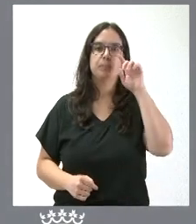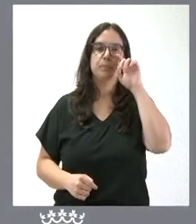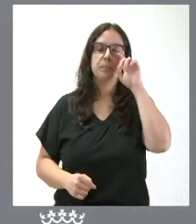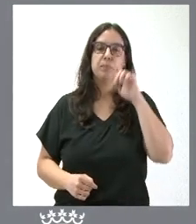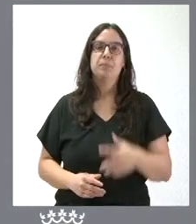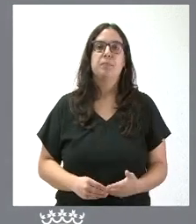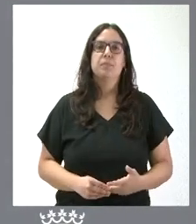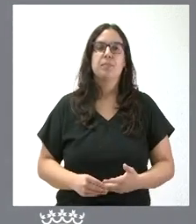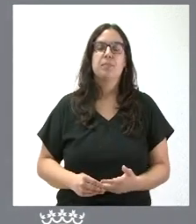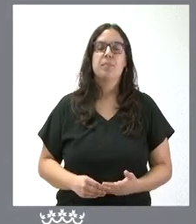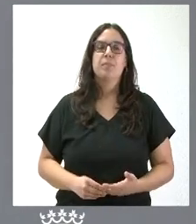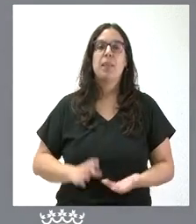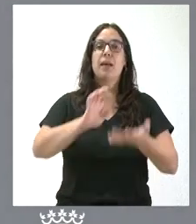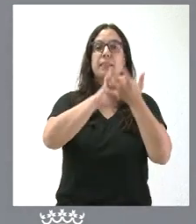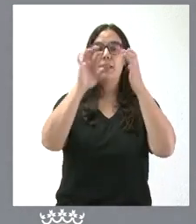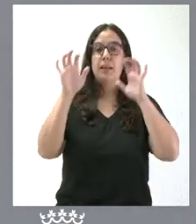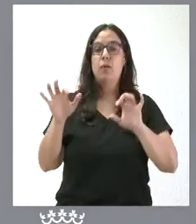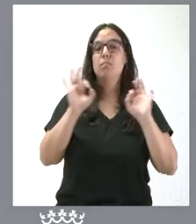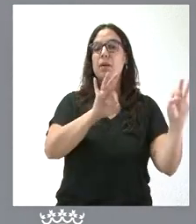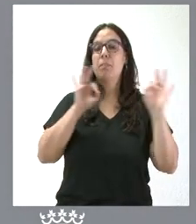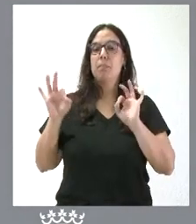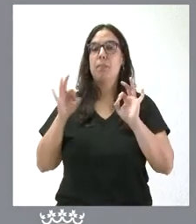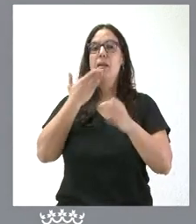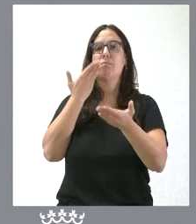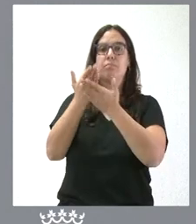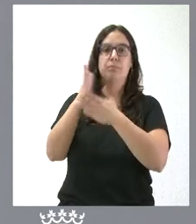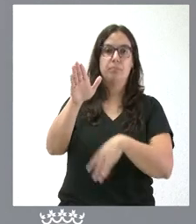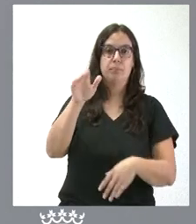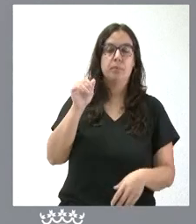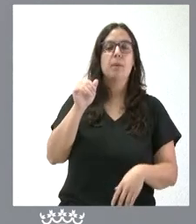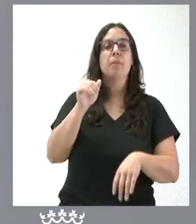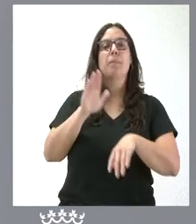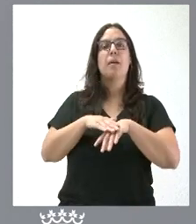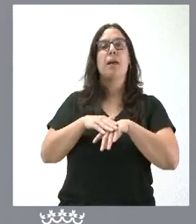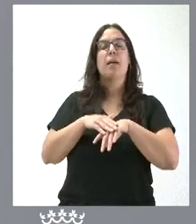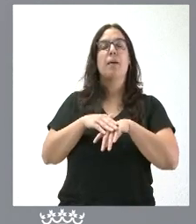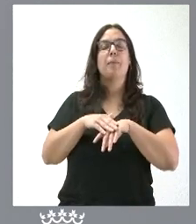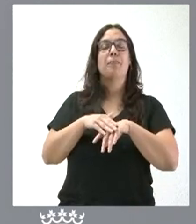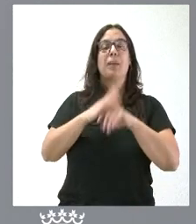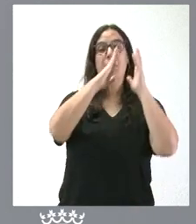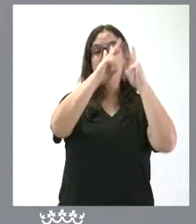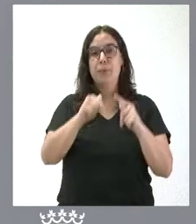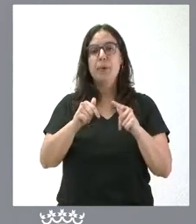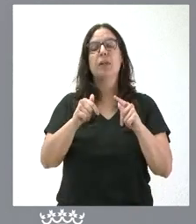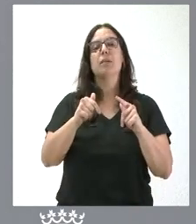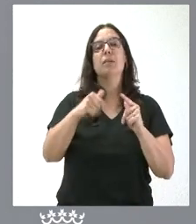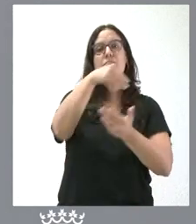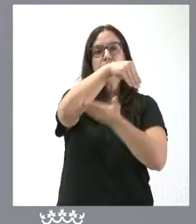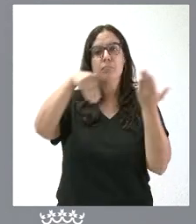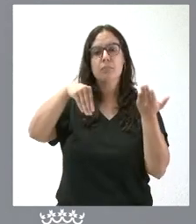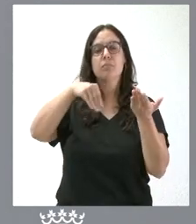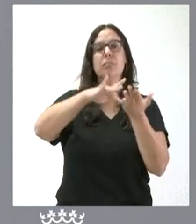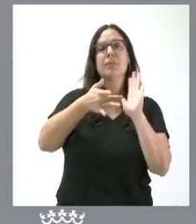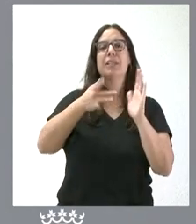Castilla y León prepara el requerimiento para cuantificar la liquidación del sistema de licenciación